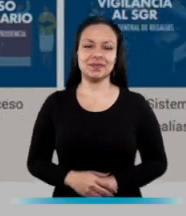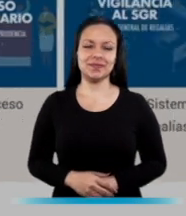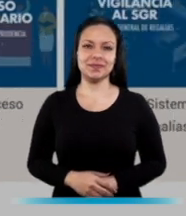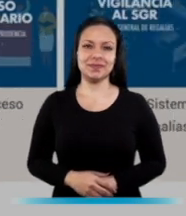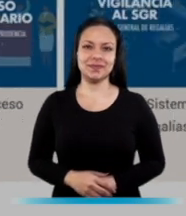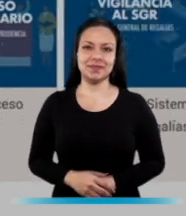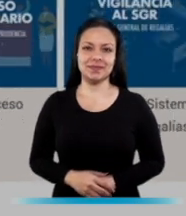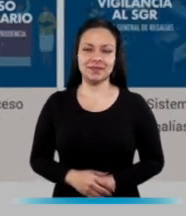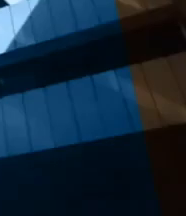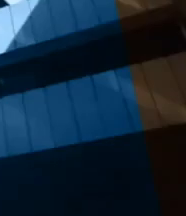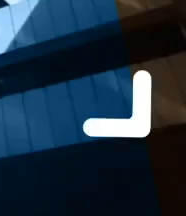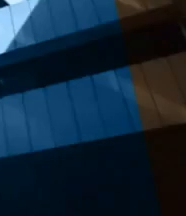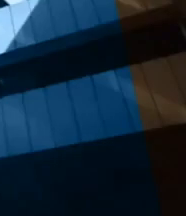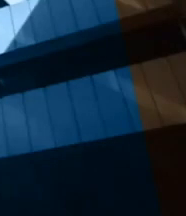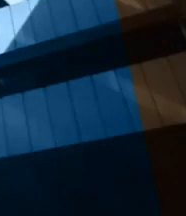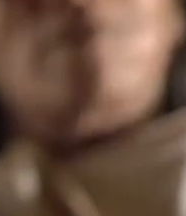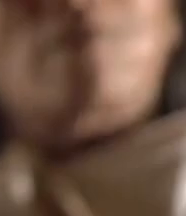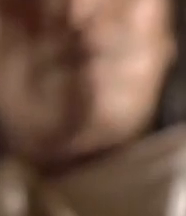.gov.co